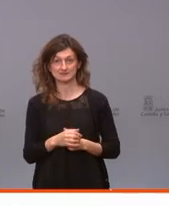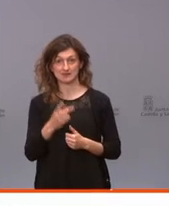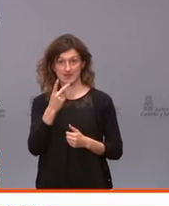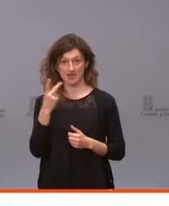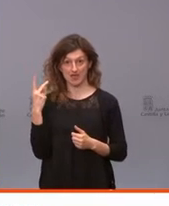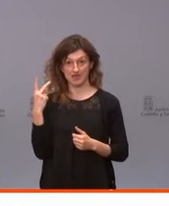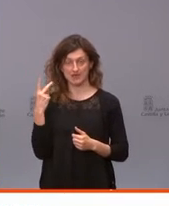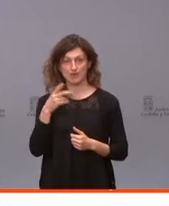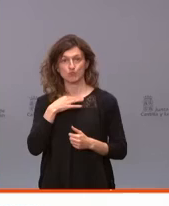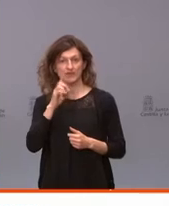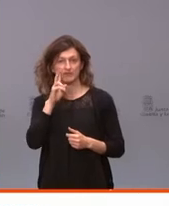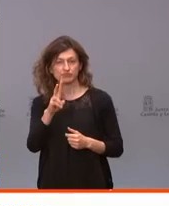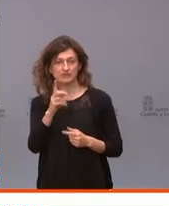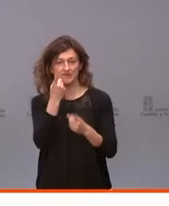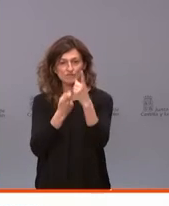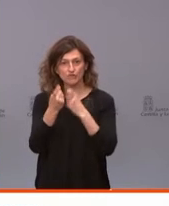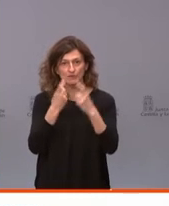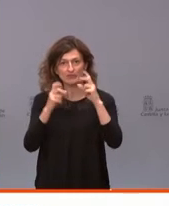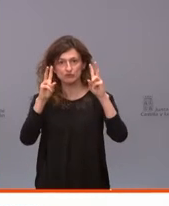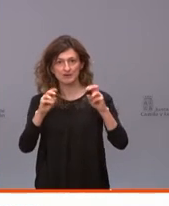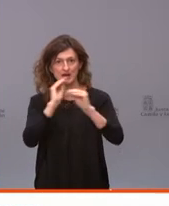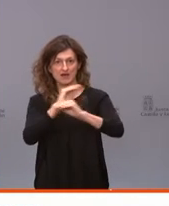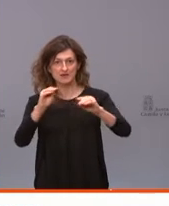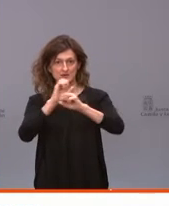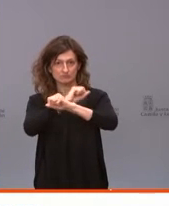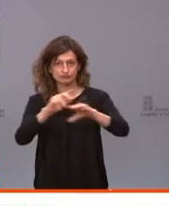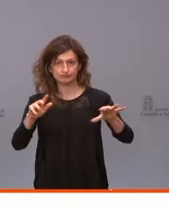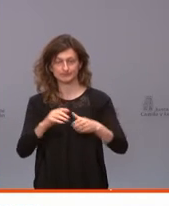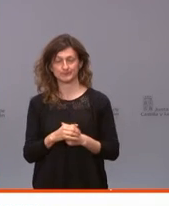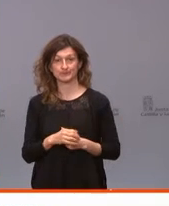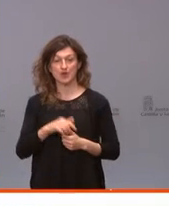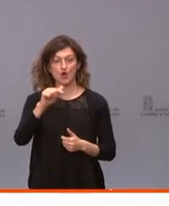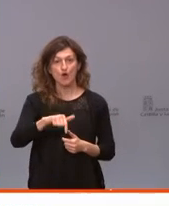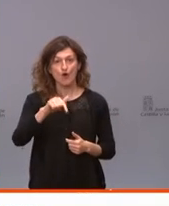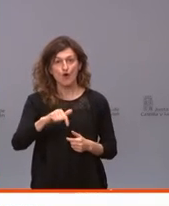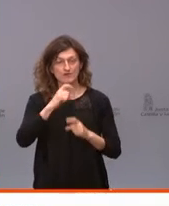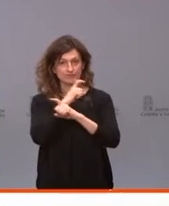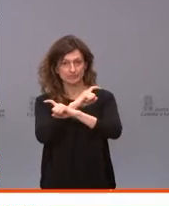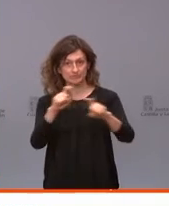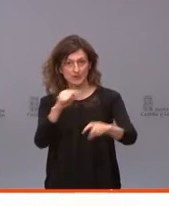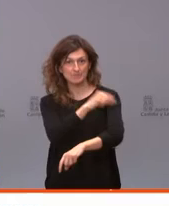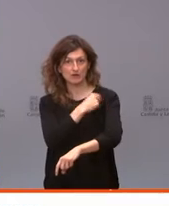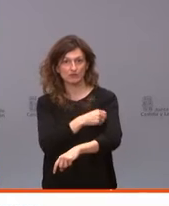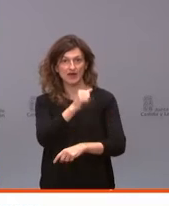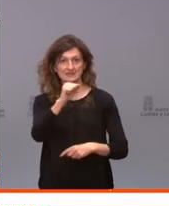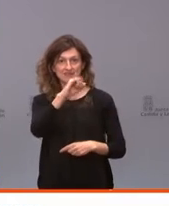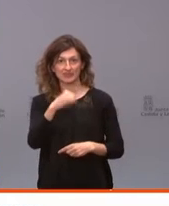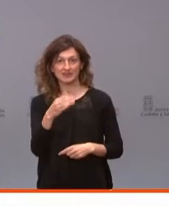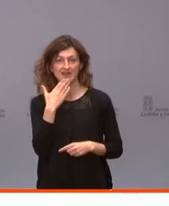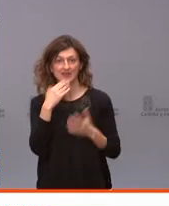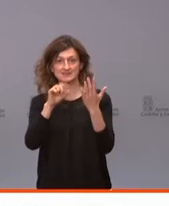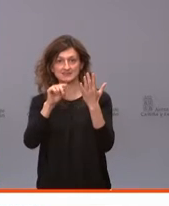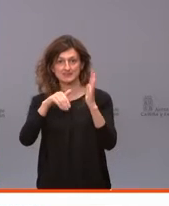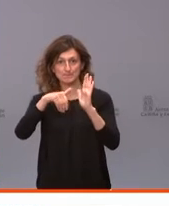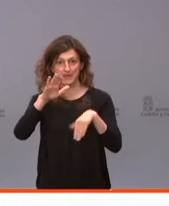pueden encontrar la información sobre los llamamientos. Hoy se ha retomado la vacunación con AstraZeneca mayores de 60